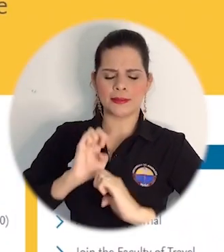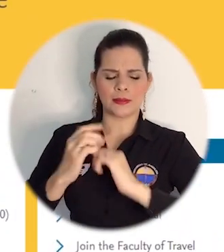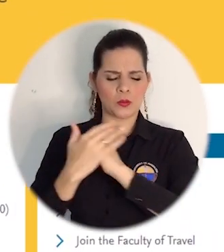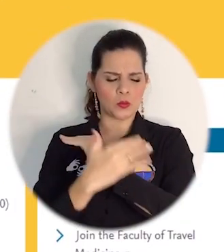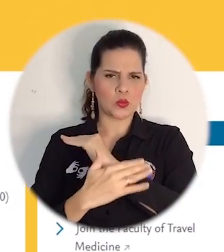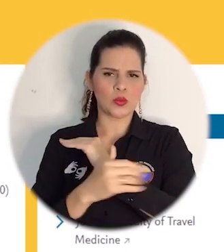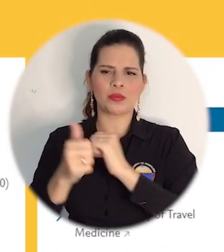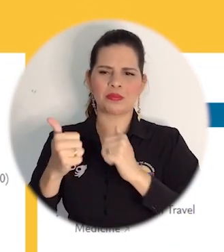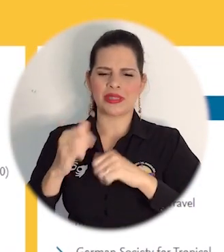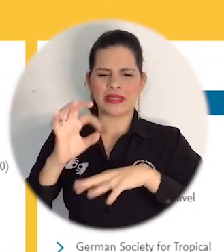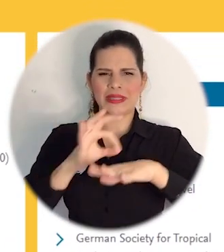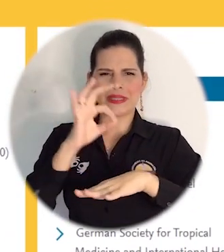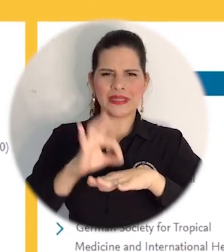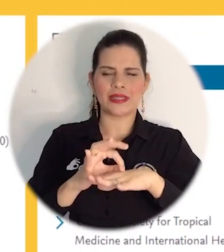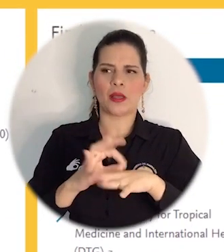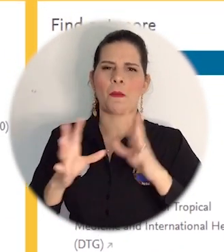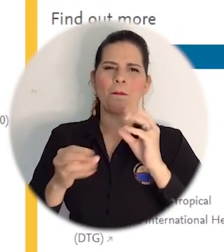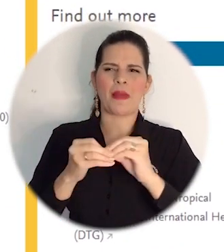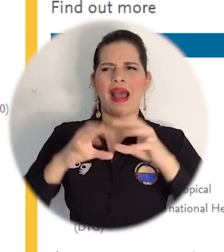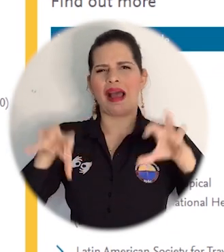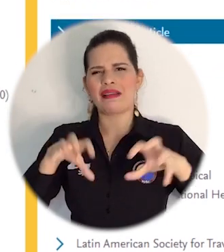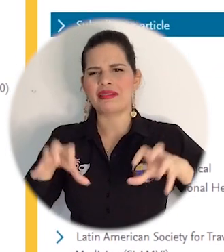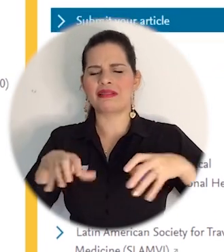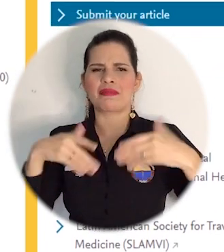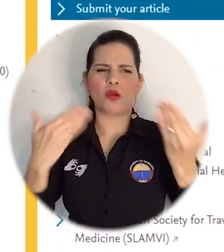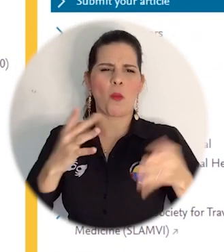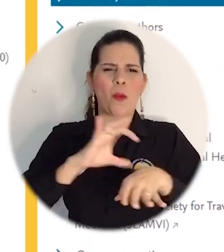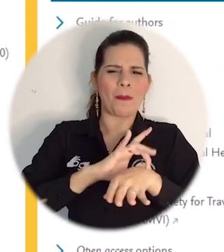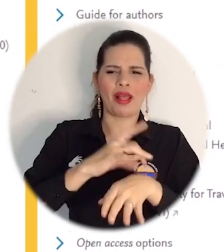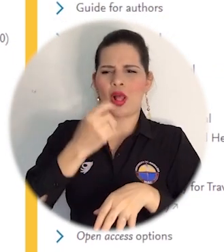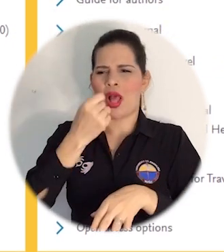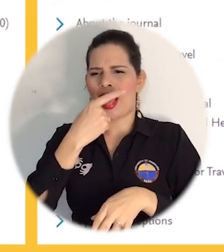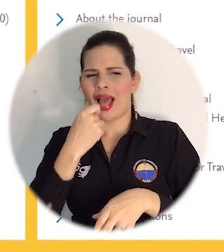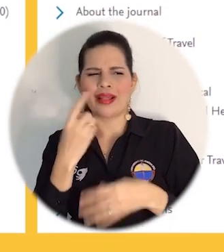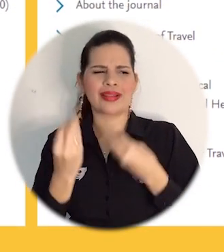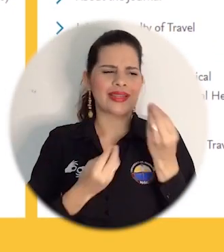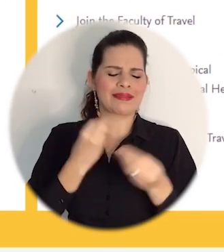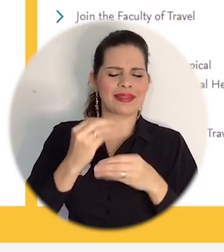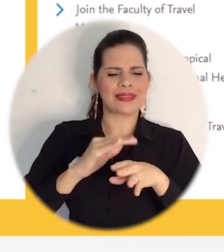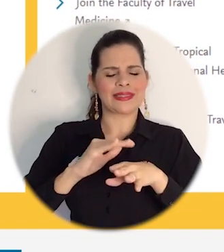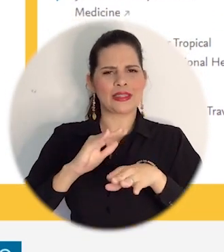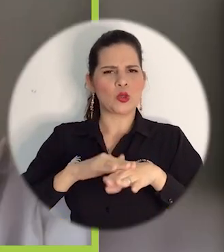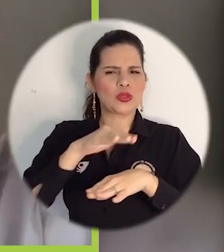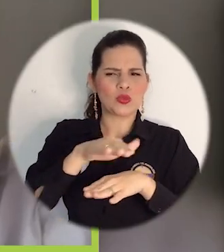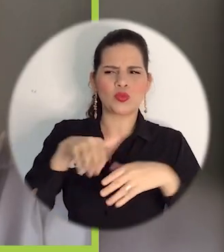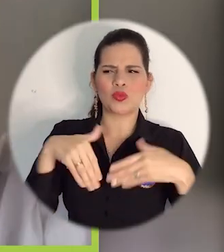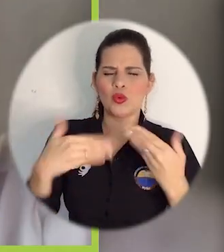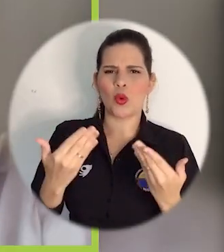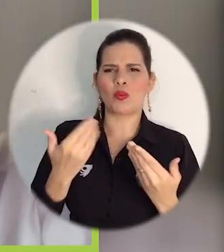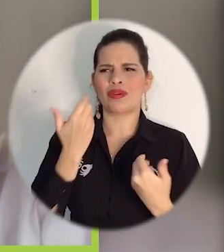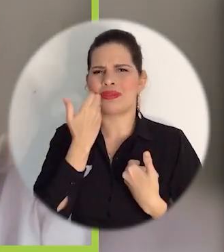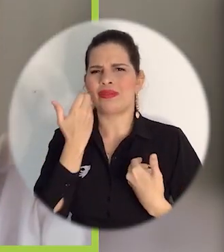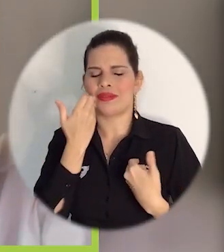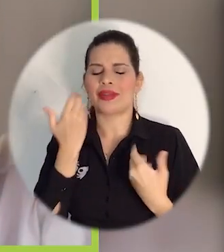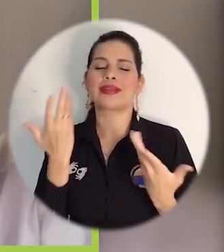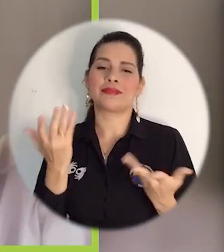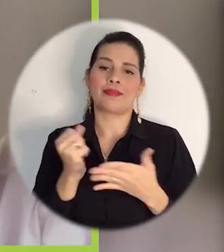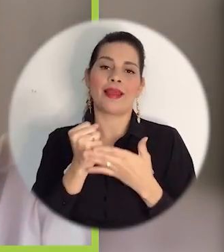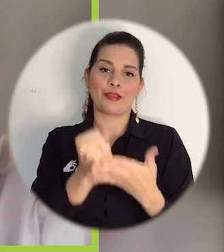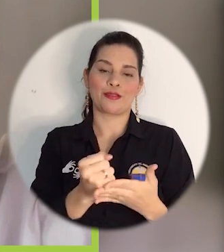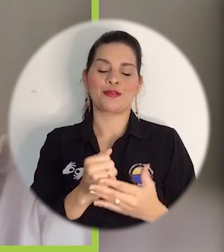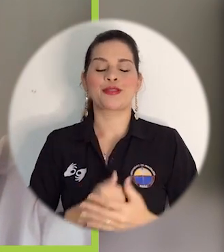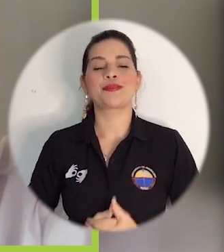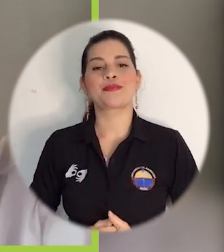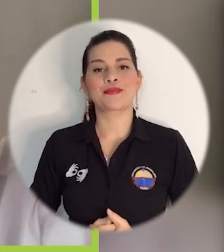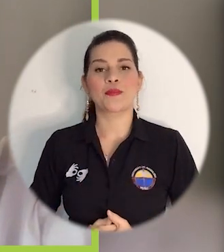acción y priorización de actividades, recursos y de personal en torno a estas dos enfermedades. Esa información nos permite tener